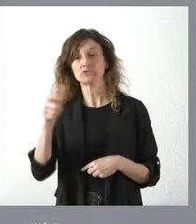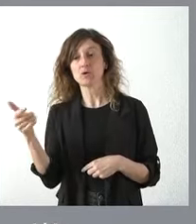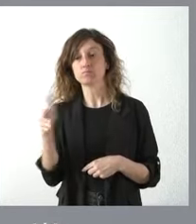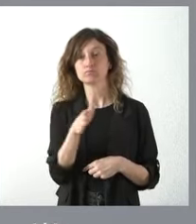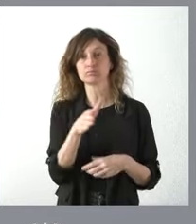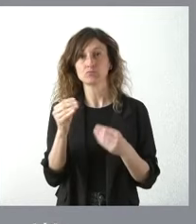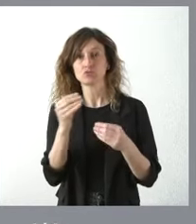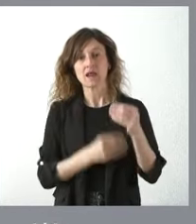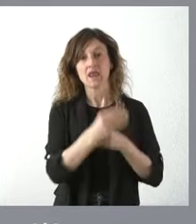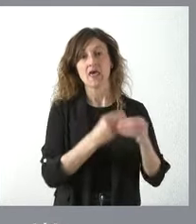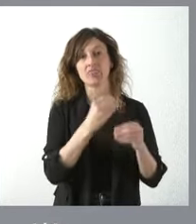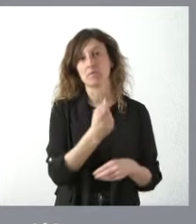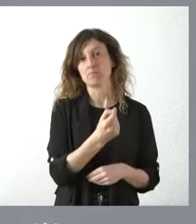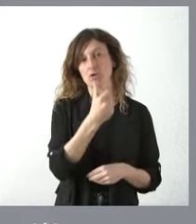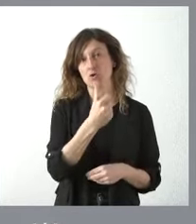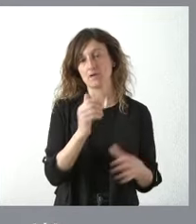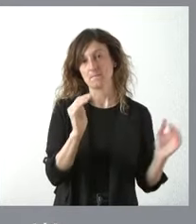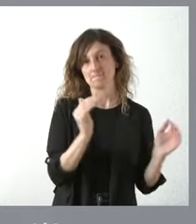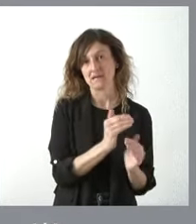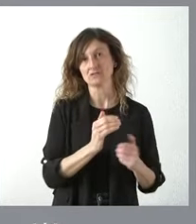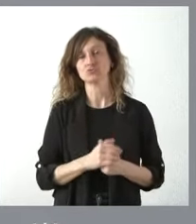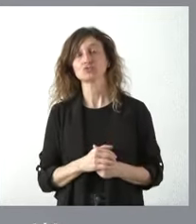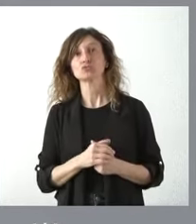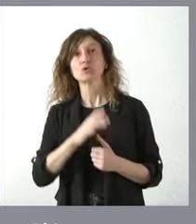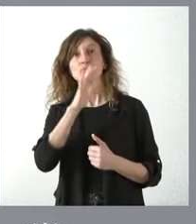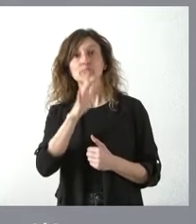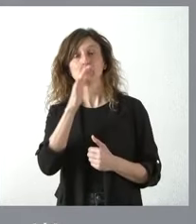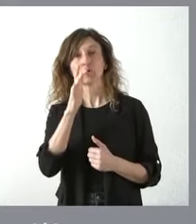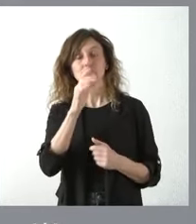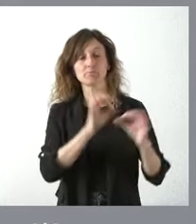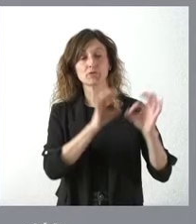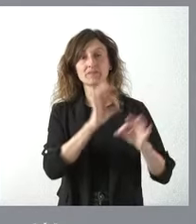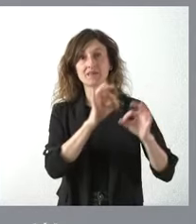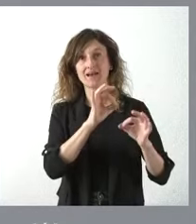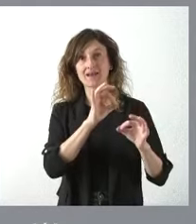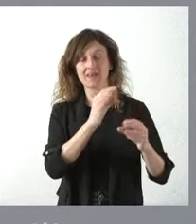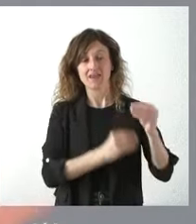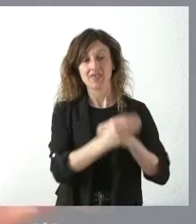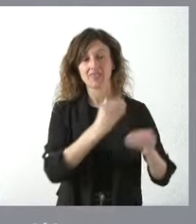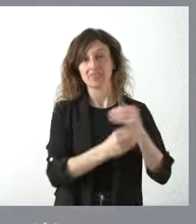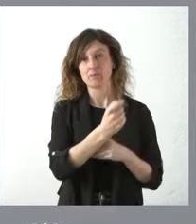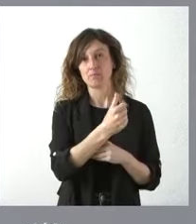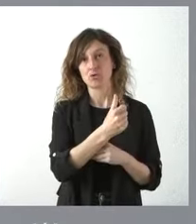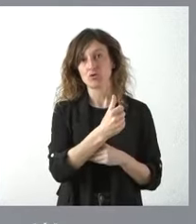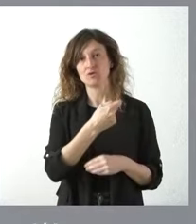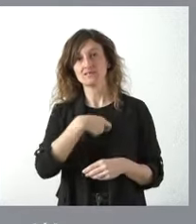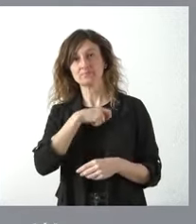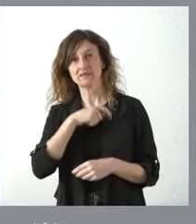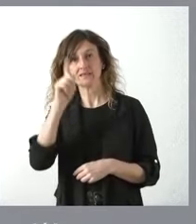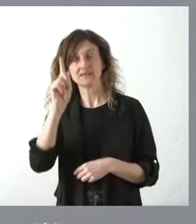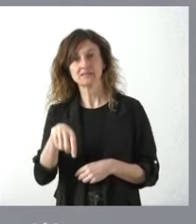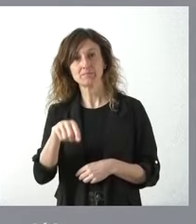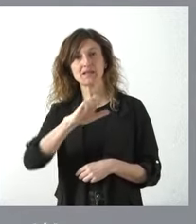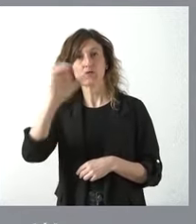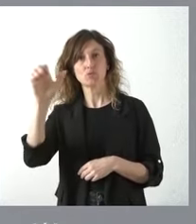de las que nacen básicamente como consecuencia de la baja natalidad que tiene nuestra comunidad autónoma y que tiene el conjunto de España y que también tiene el conjunto